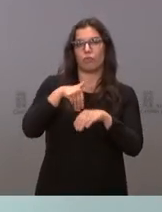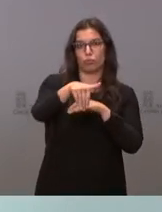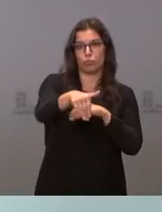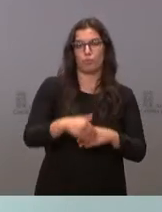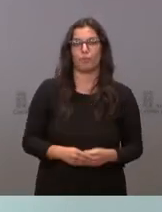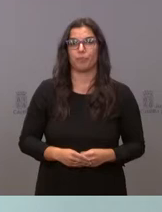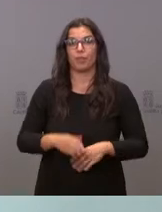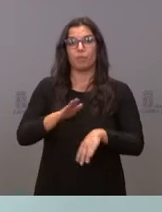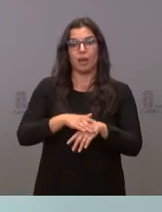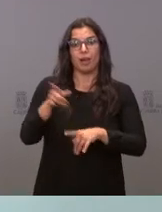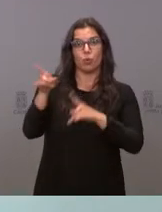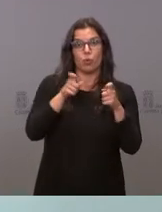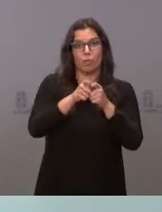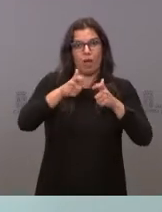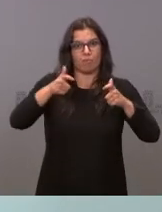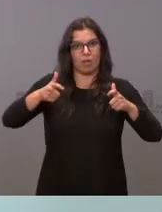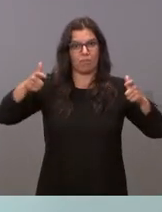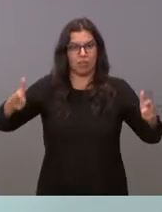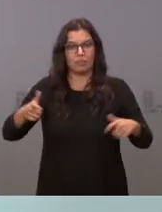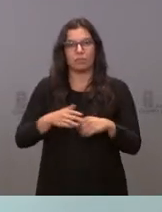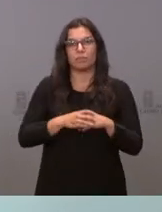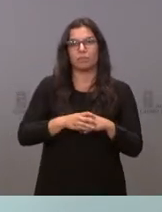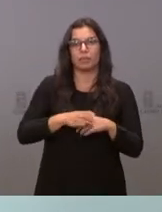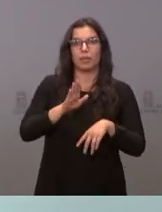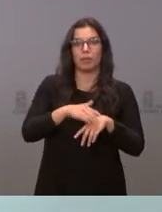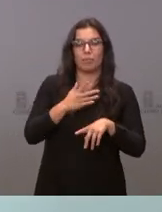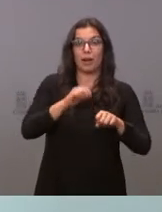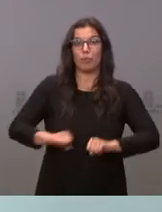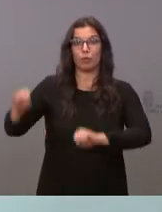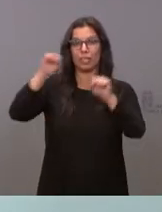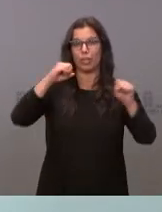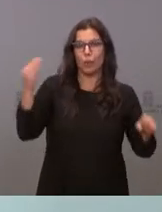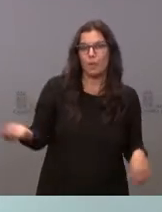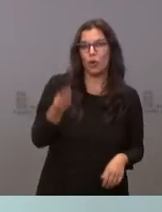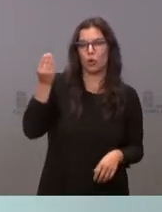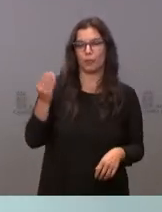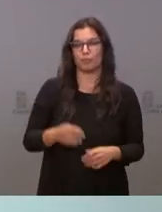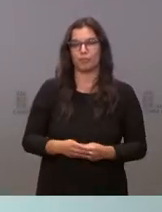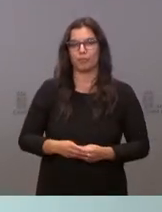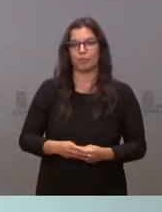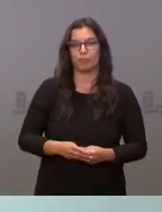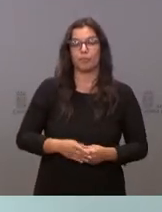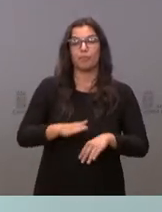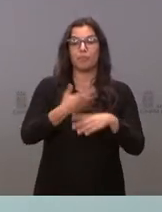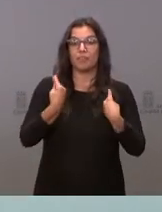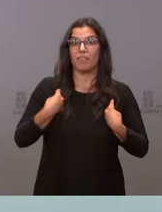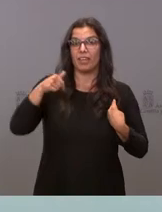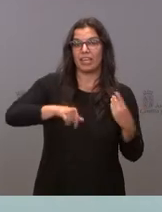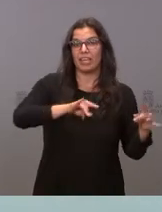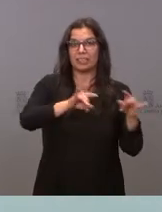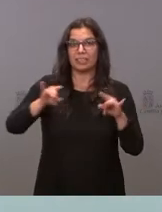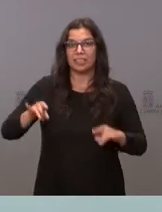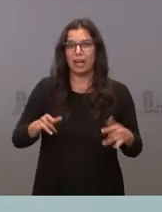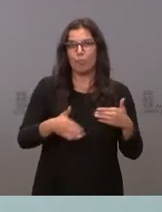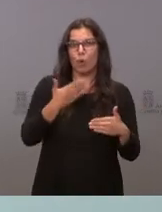vez seamos más, para que estemos mejor protegidos, para que vivamos en una tierra cada vez